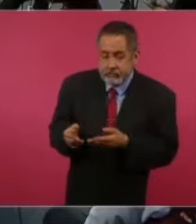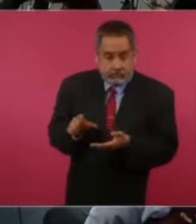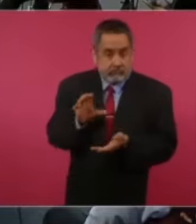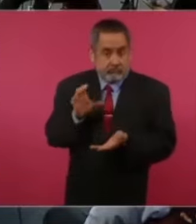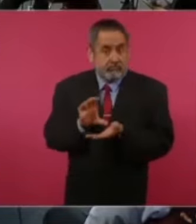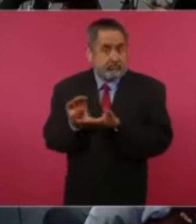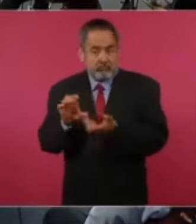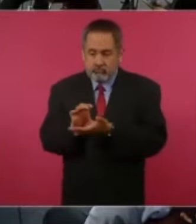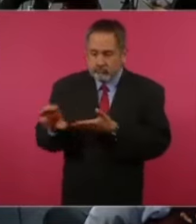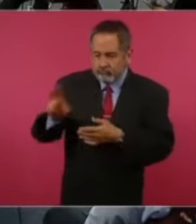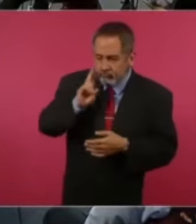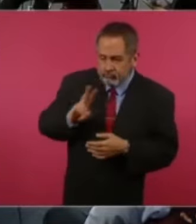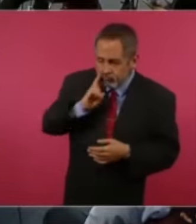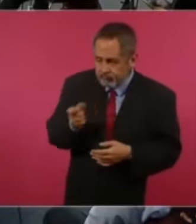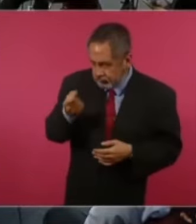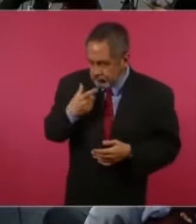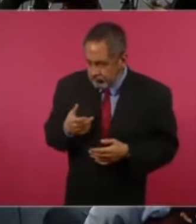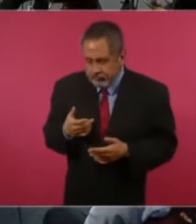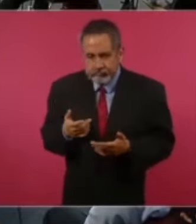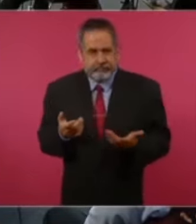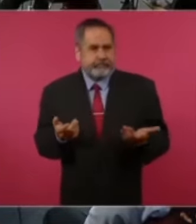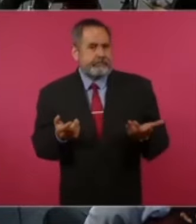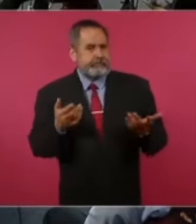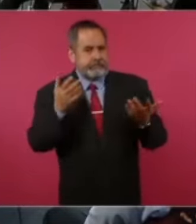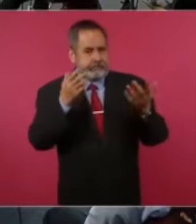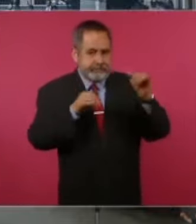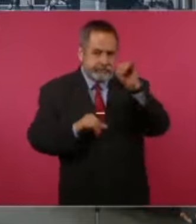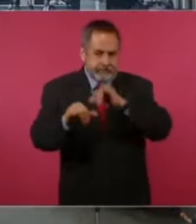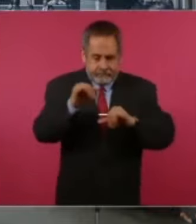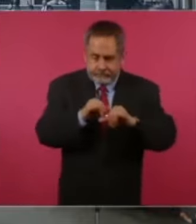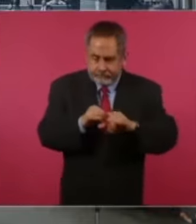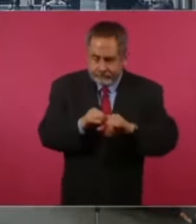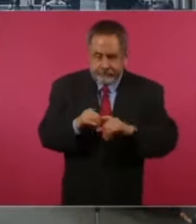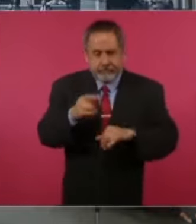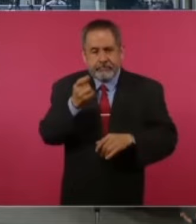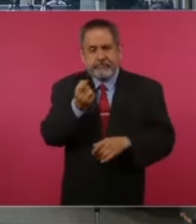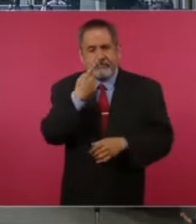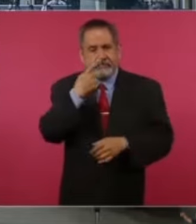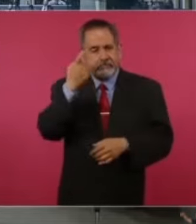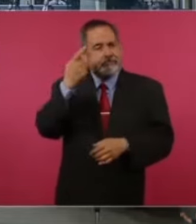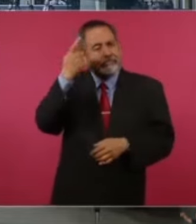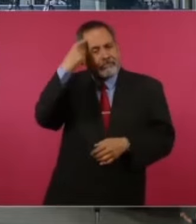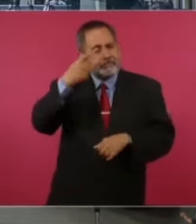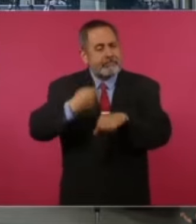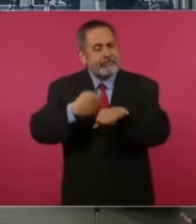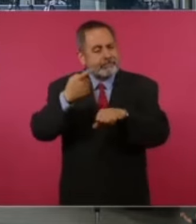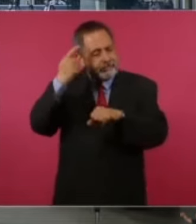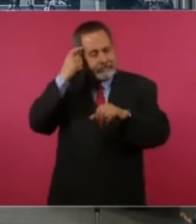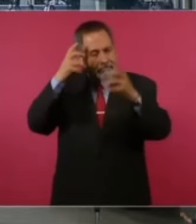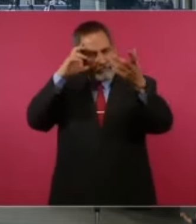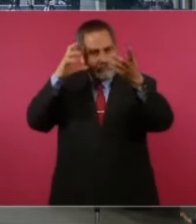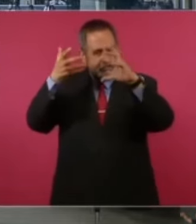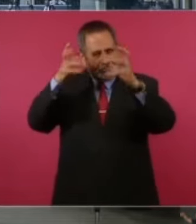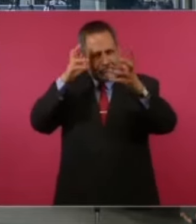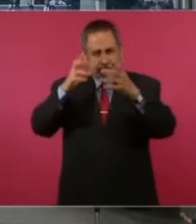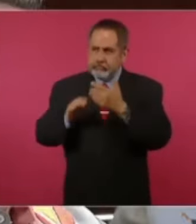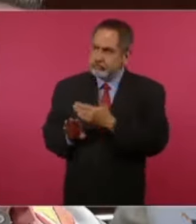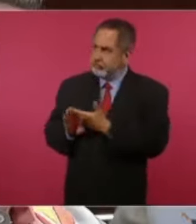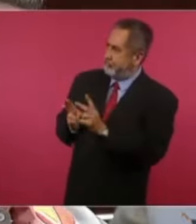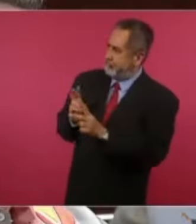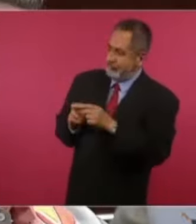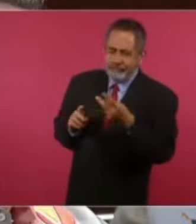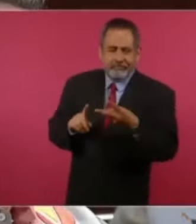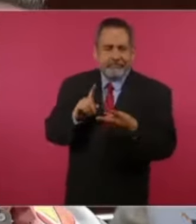de muchísimo tiempo? Y ojo, eso en el caso de que uno se va de viaje por paseo, por disfrutar, por divertirse, por